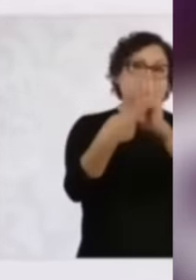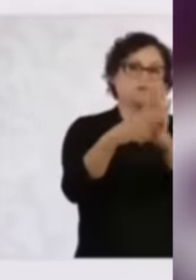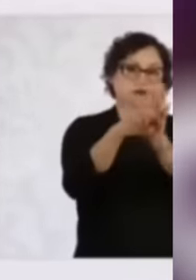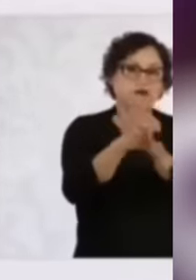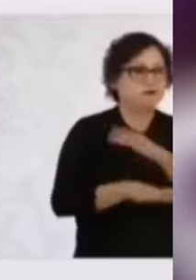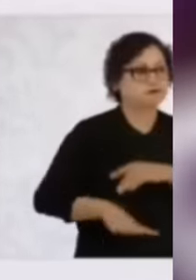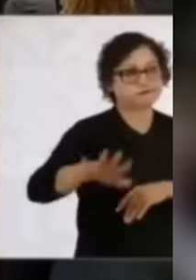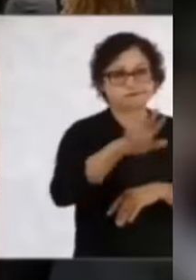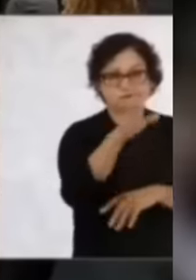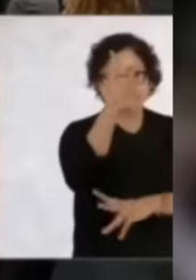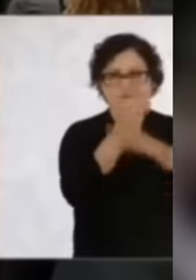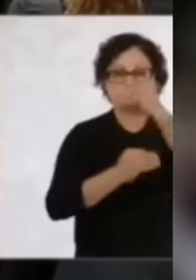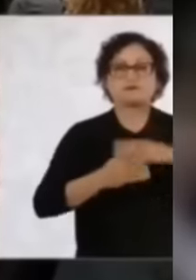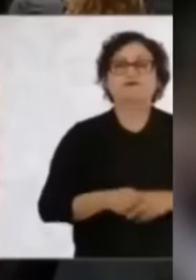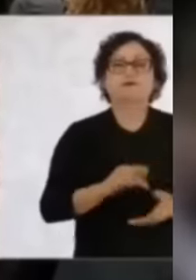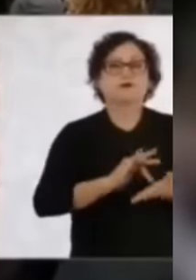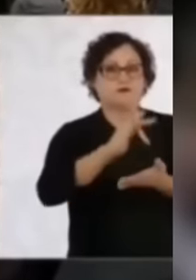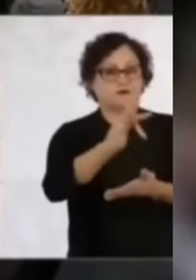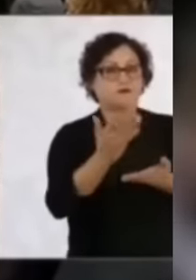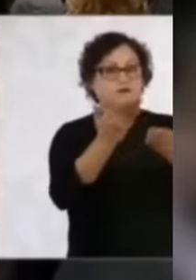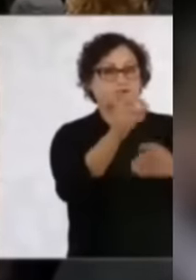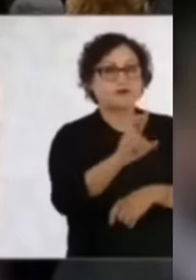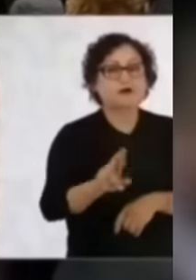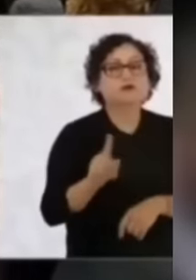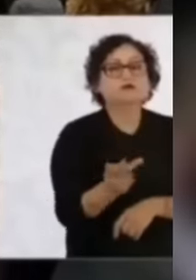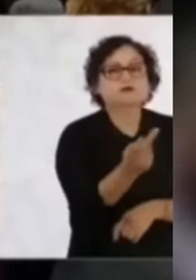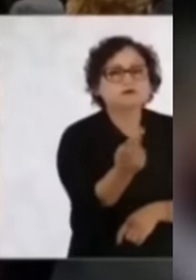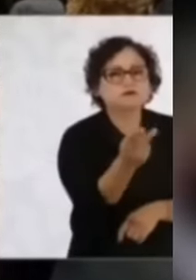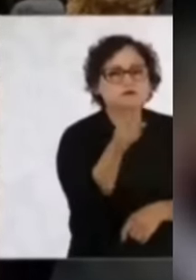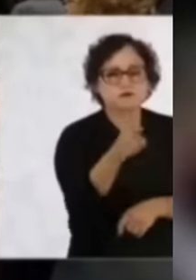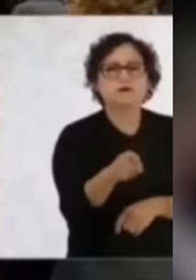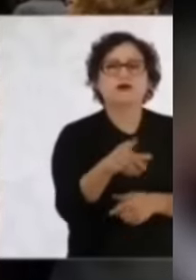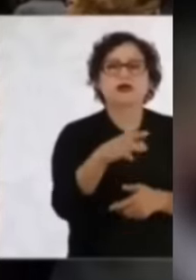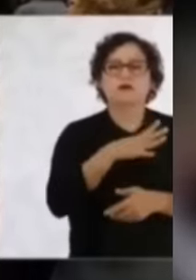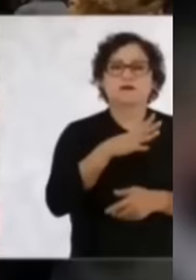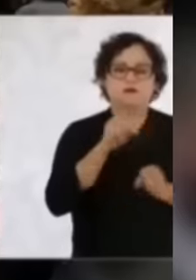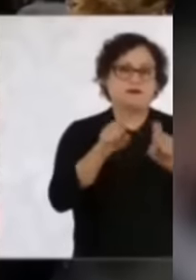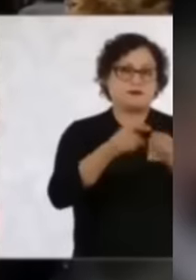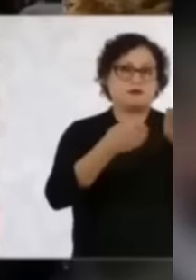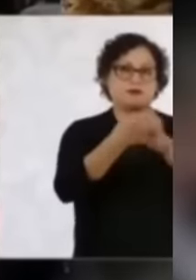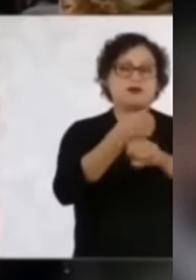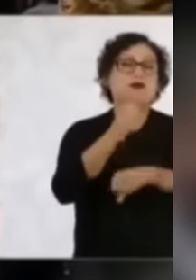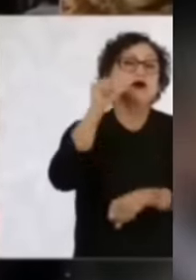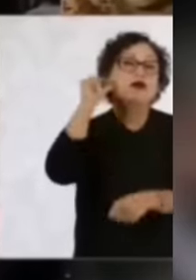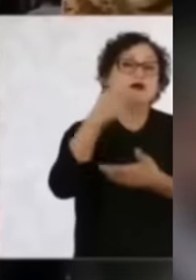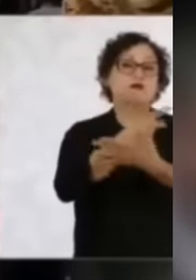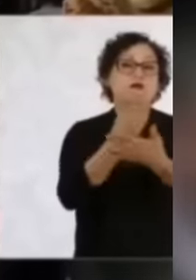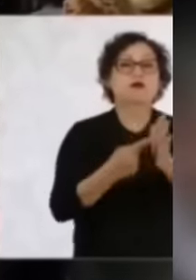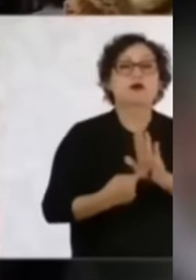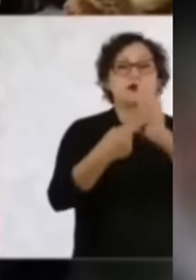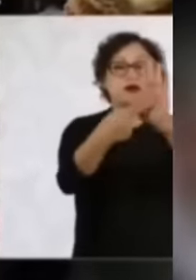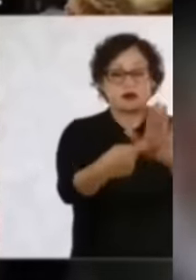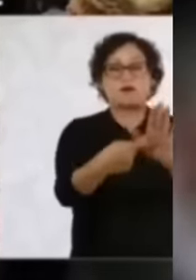creación de oportunidades para los jóvenes. Resaltó que estos cambios llevan tiempo, pero que han observado avances